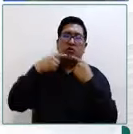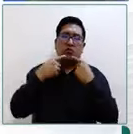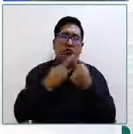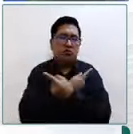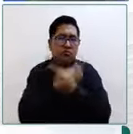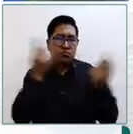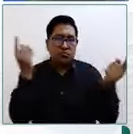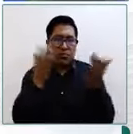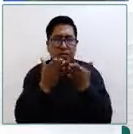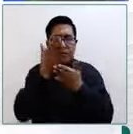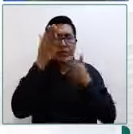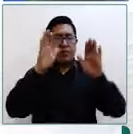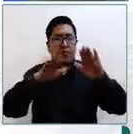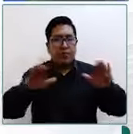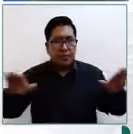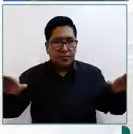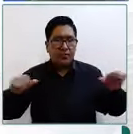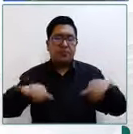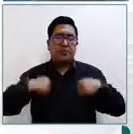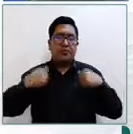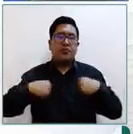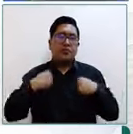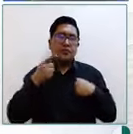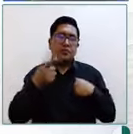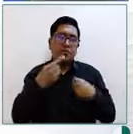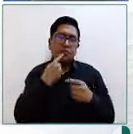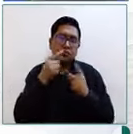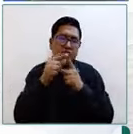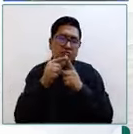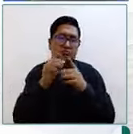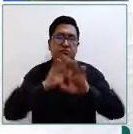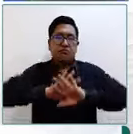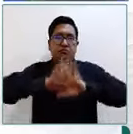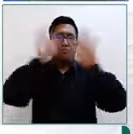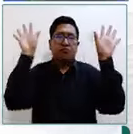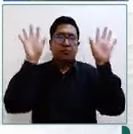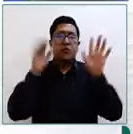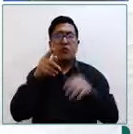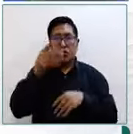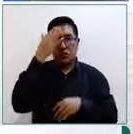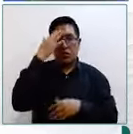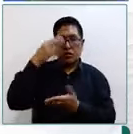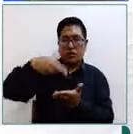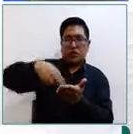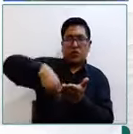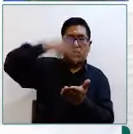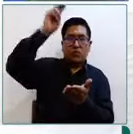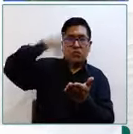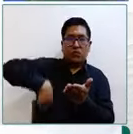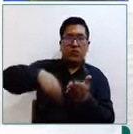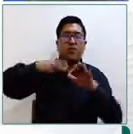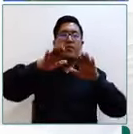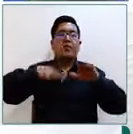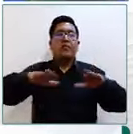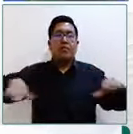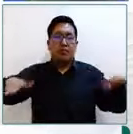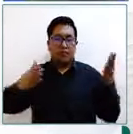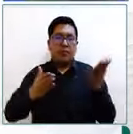de los derechos de las niñas, niños y adolescentes, y justamente entre ellos está la Convención sobre los Derechos del Niño,